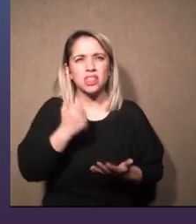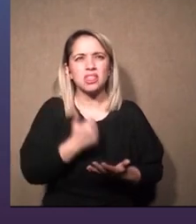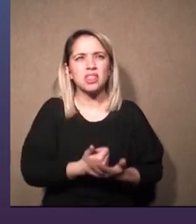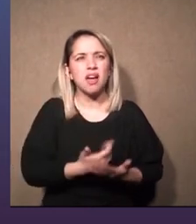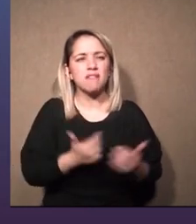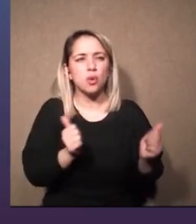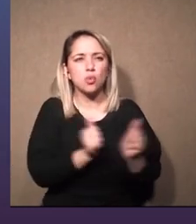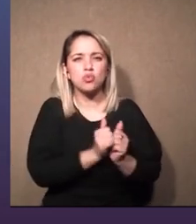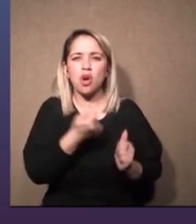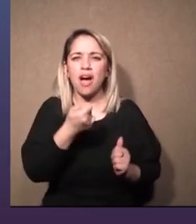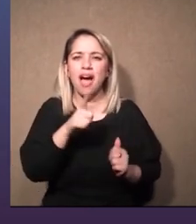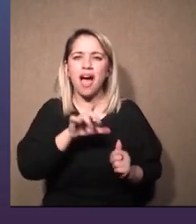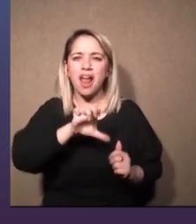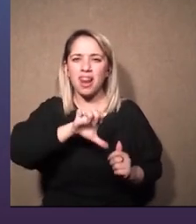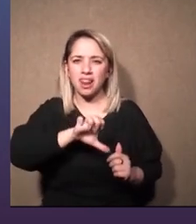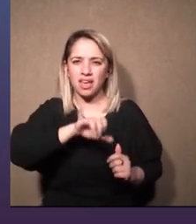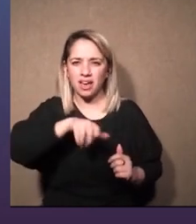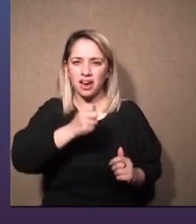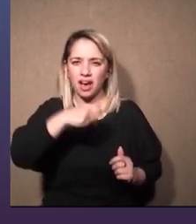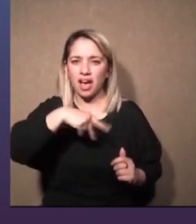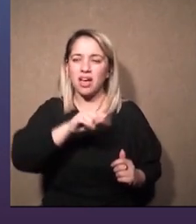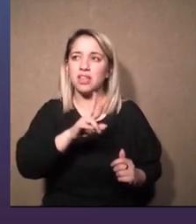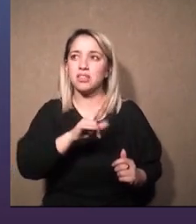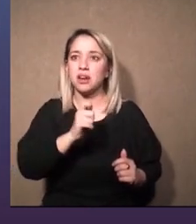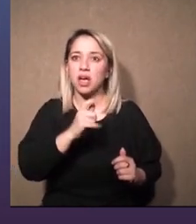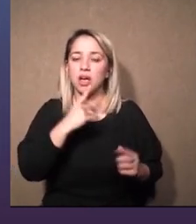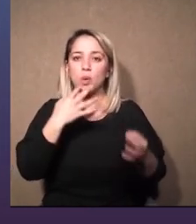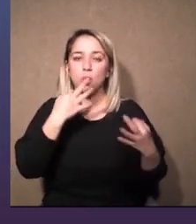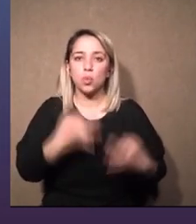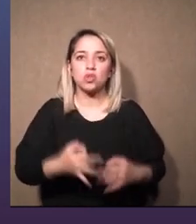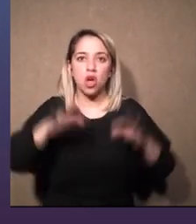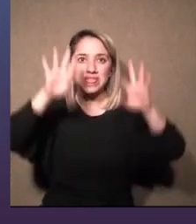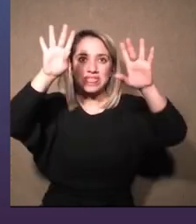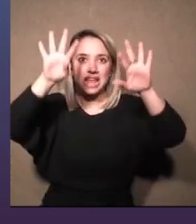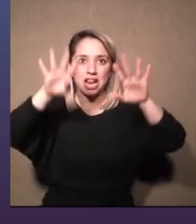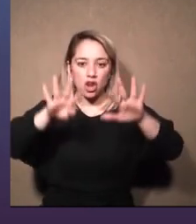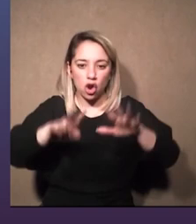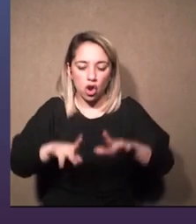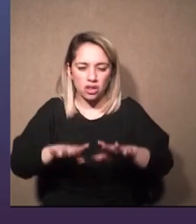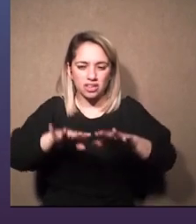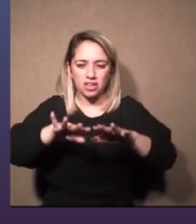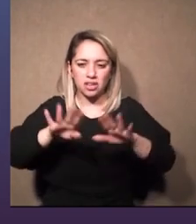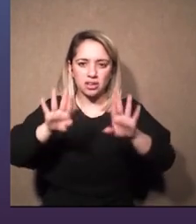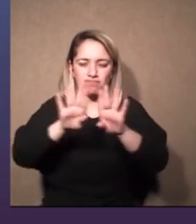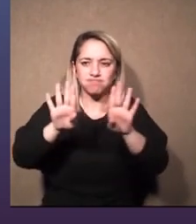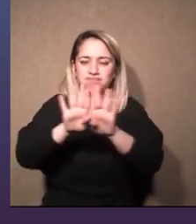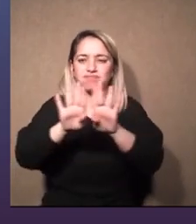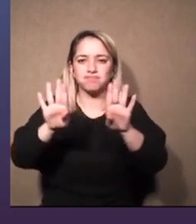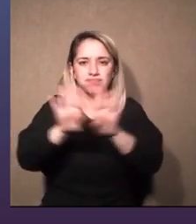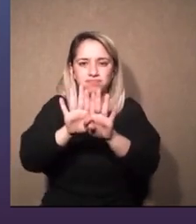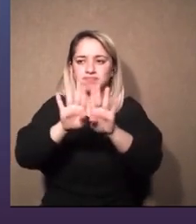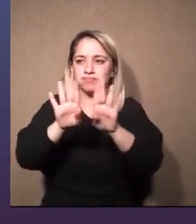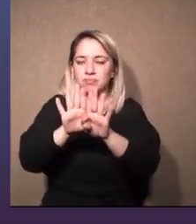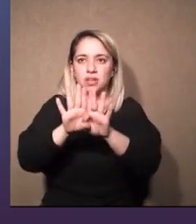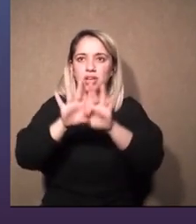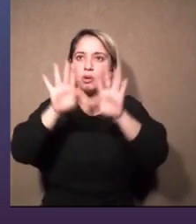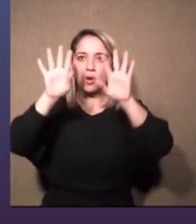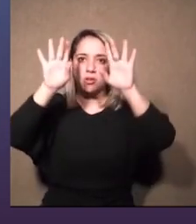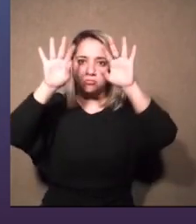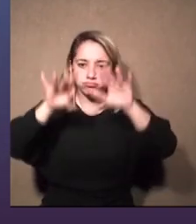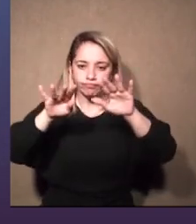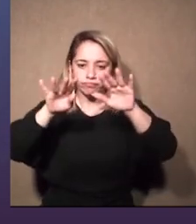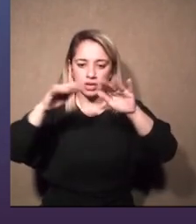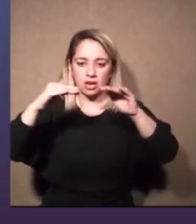con Alejandra y me enganchaba los telones se enganchaba los telones se enganchaba y yo decía ¿qué pasa? siempre está todo bien y una bajada